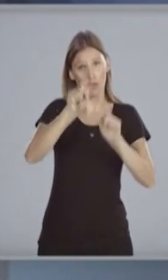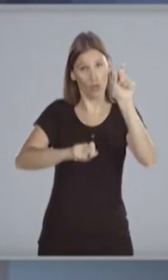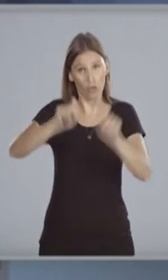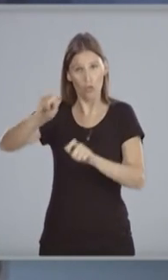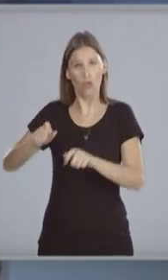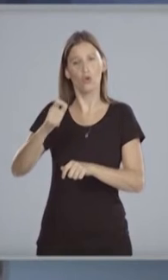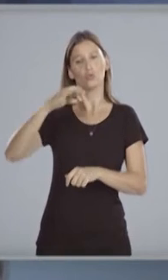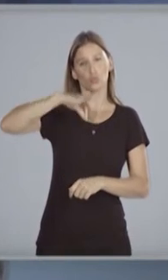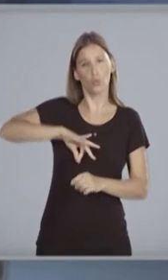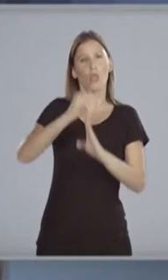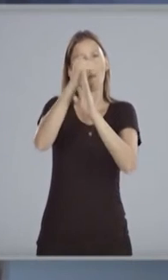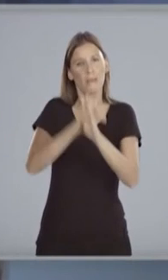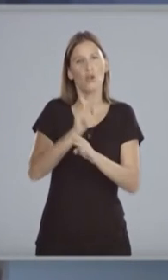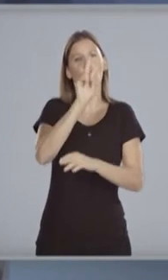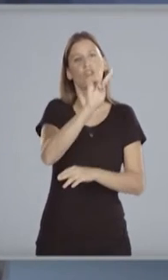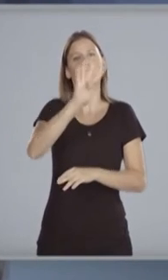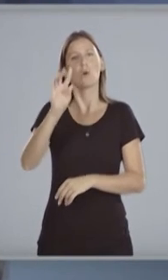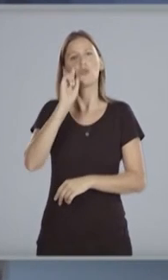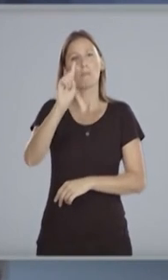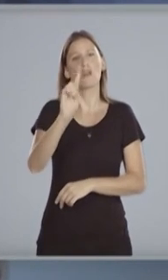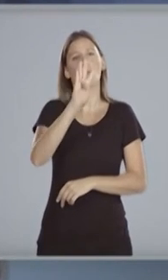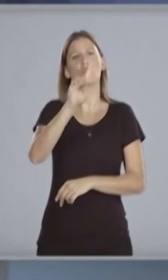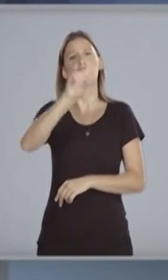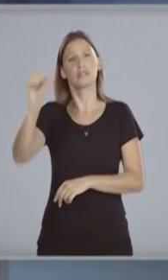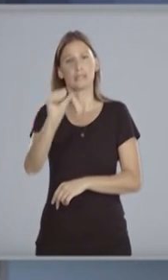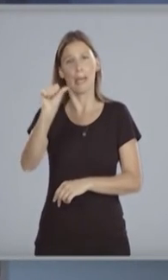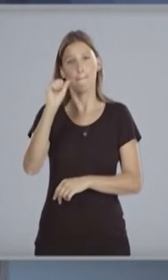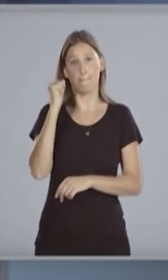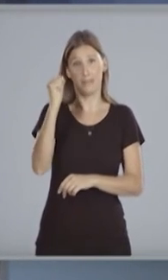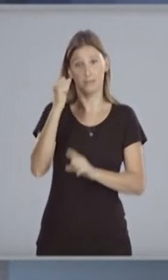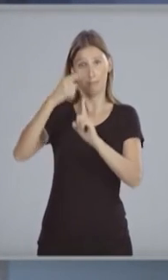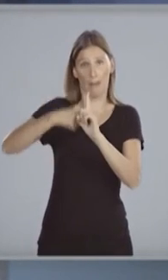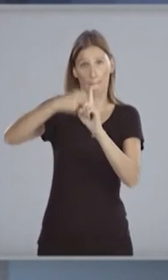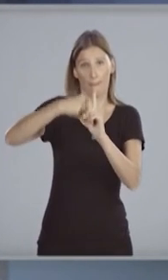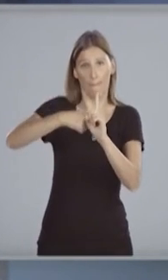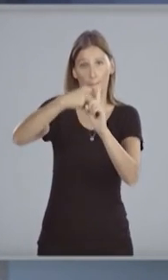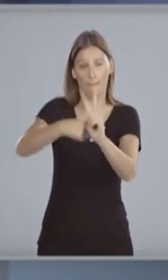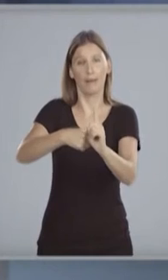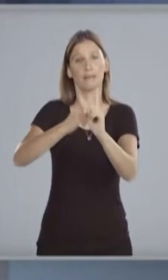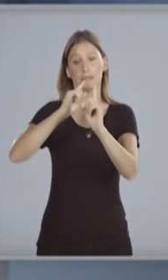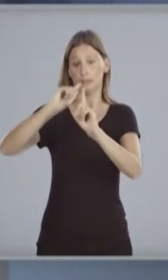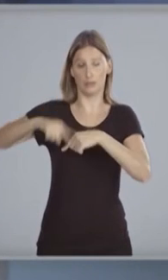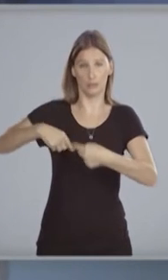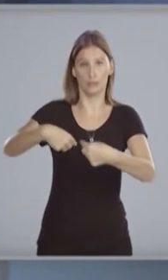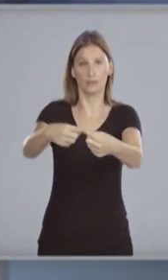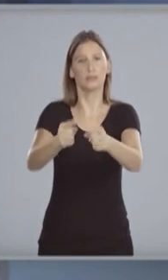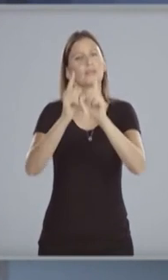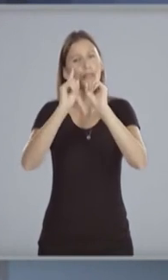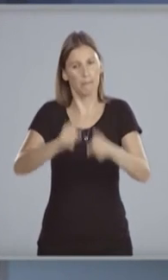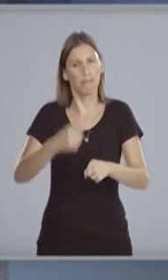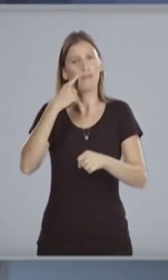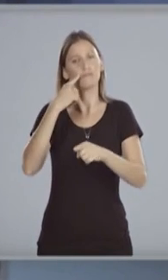actualmente cobran menos de 24.416 pesos mensuales y en años sucesivos